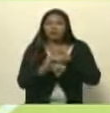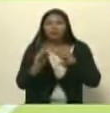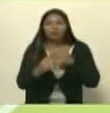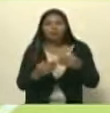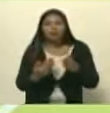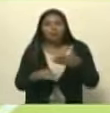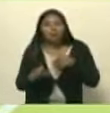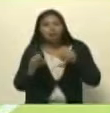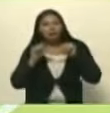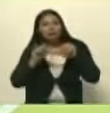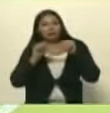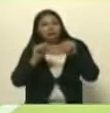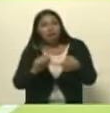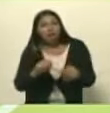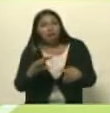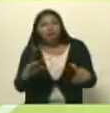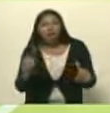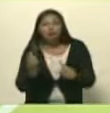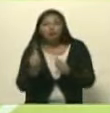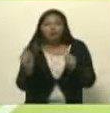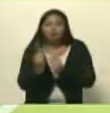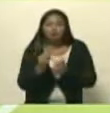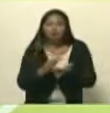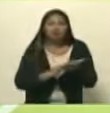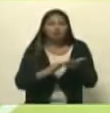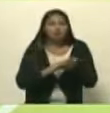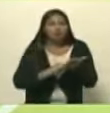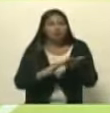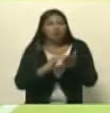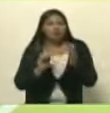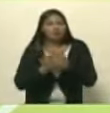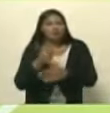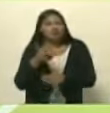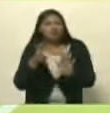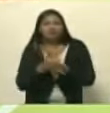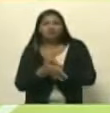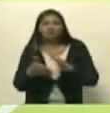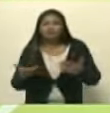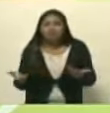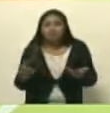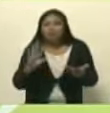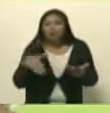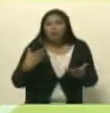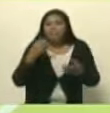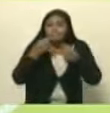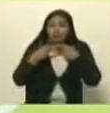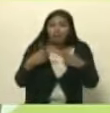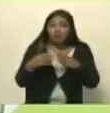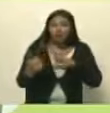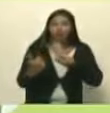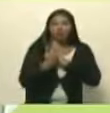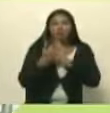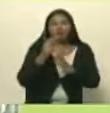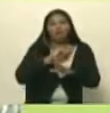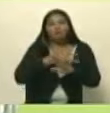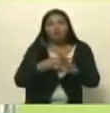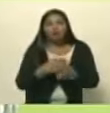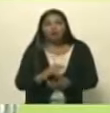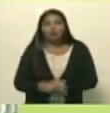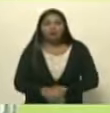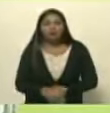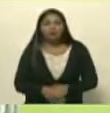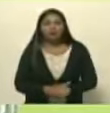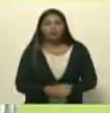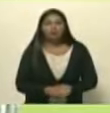va a avanzar va a se consolidar sin eso puede perder el golpe puede ser victorioso